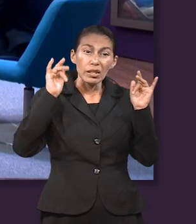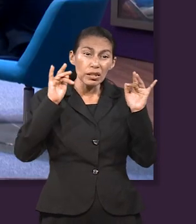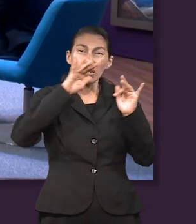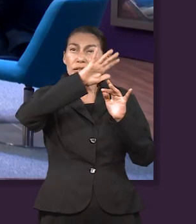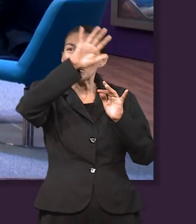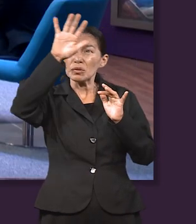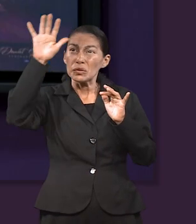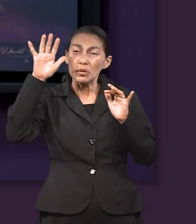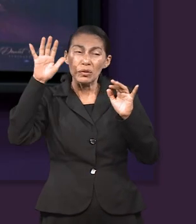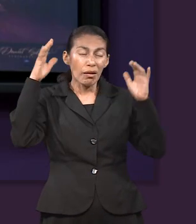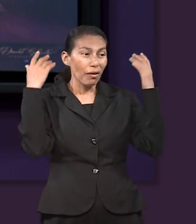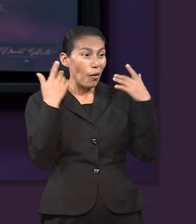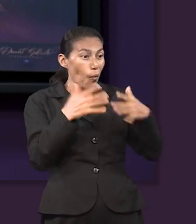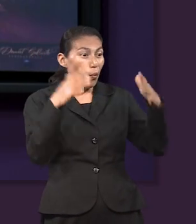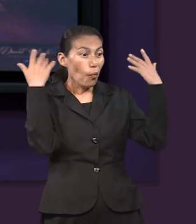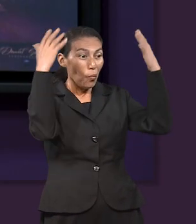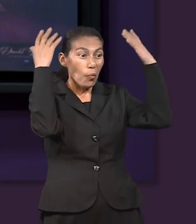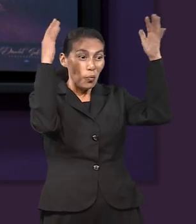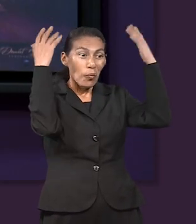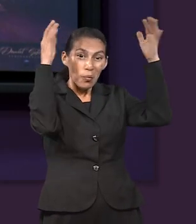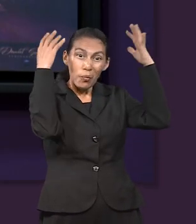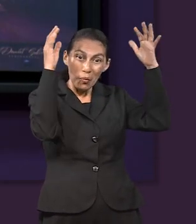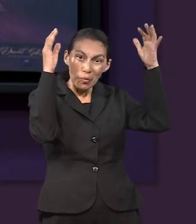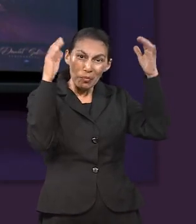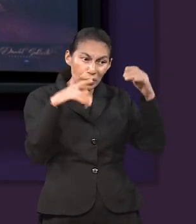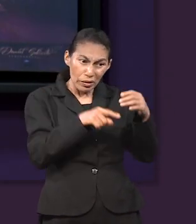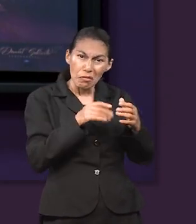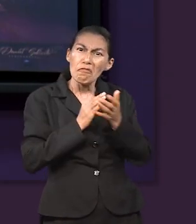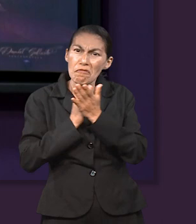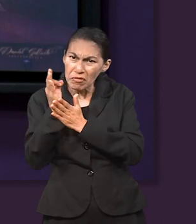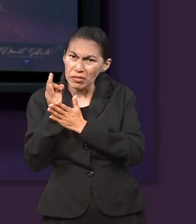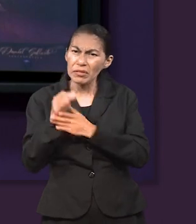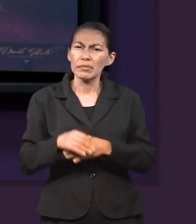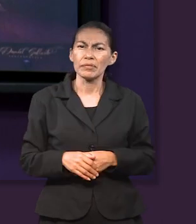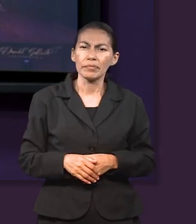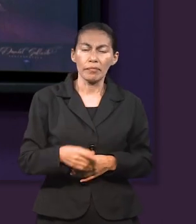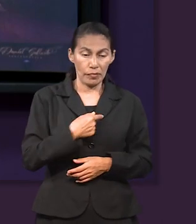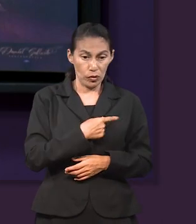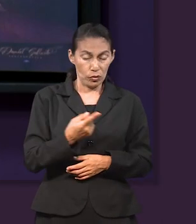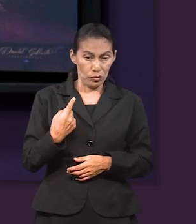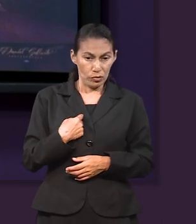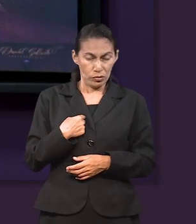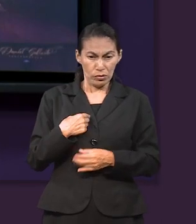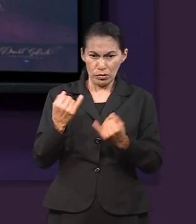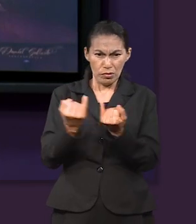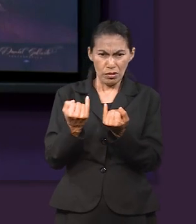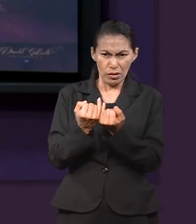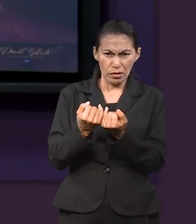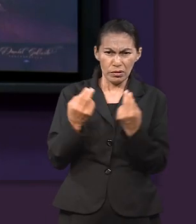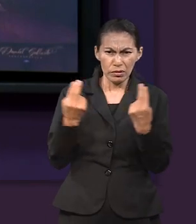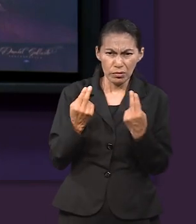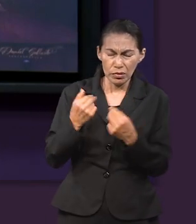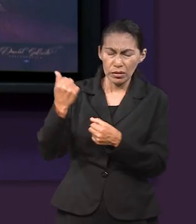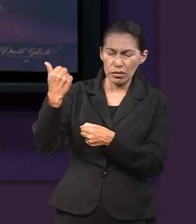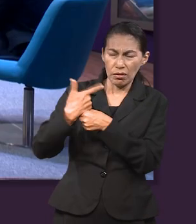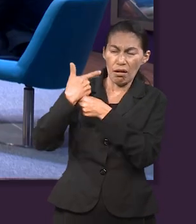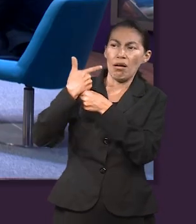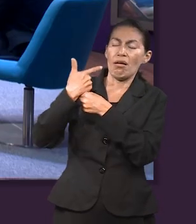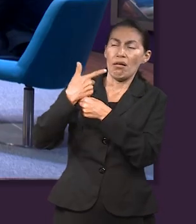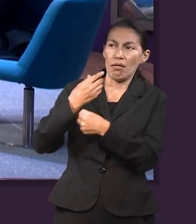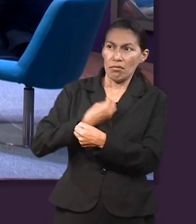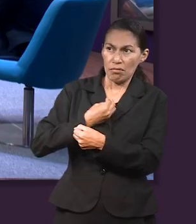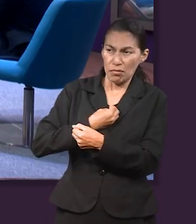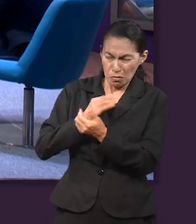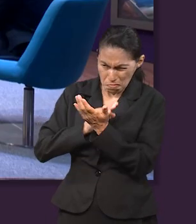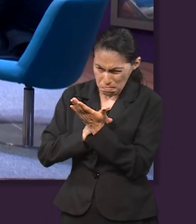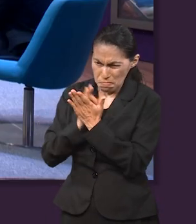La lección menciona que hasta el cielo le aplaudió su acto. Entonces, creo que es muy importante para nosotros